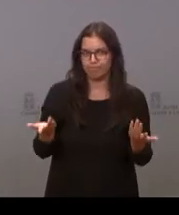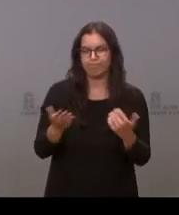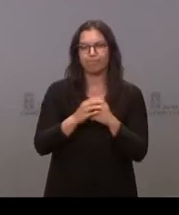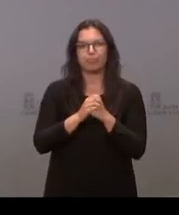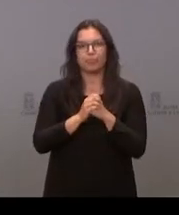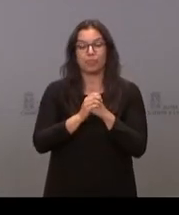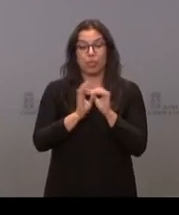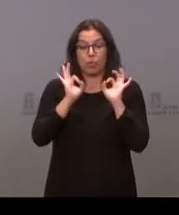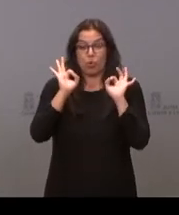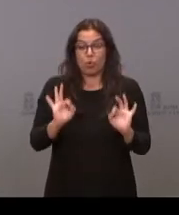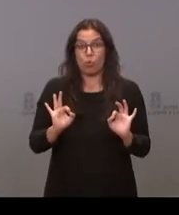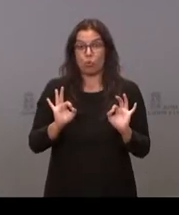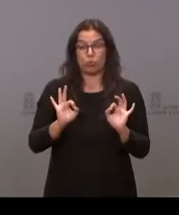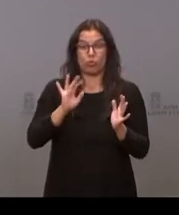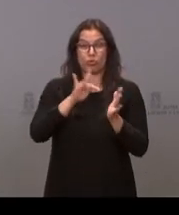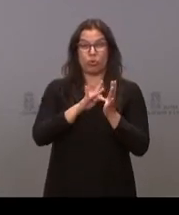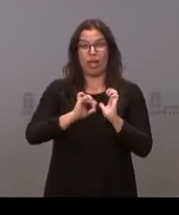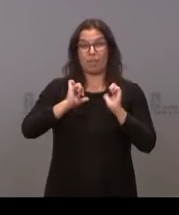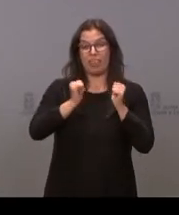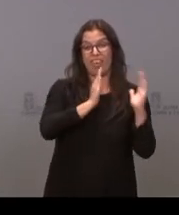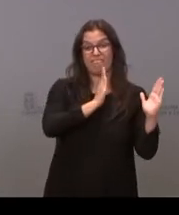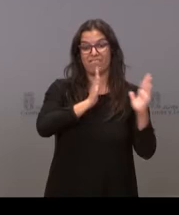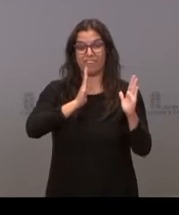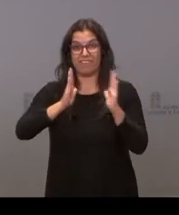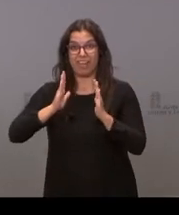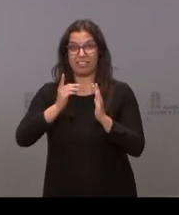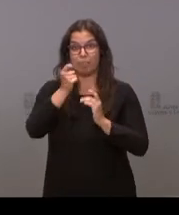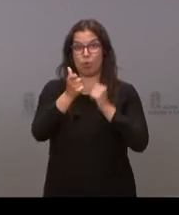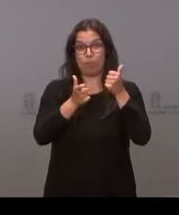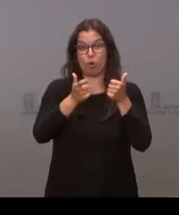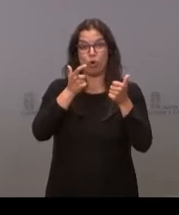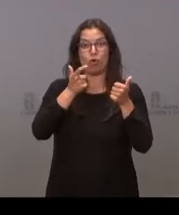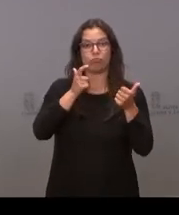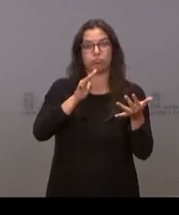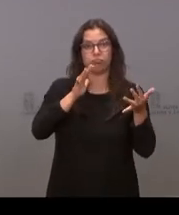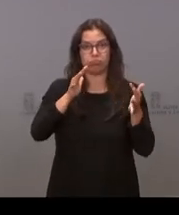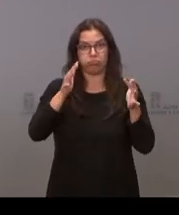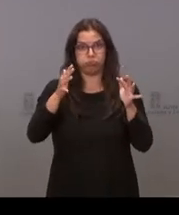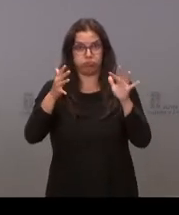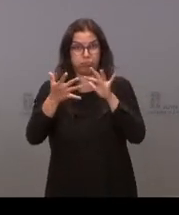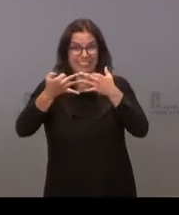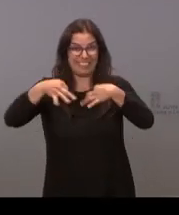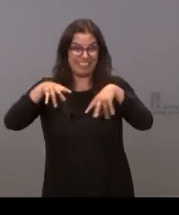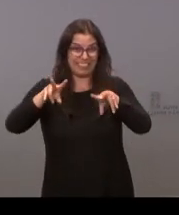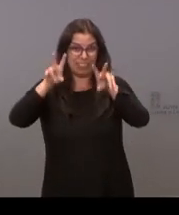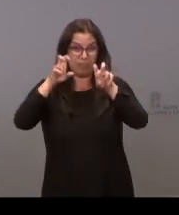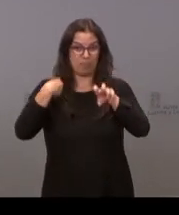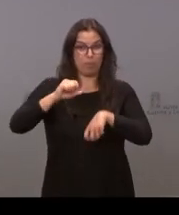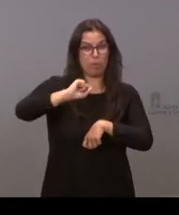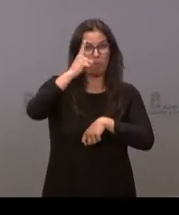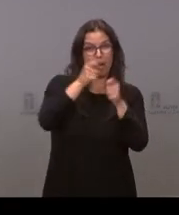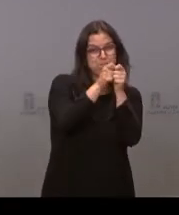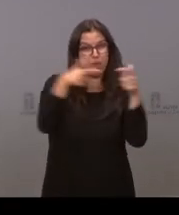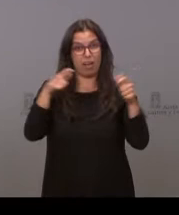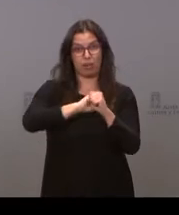estábamos saliendo de una desescalada como consecuencia del primer embate, de la primera ola del COVID-19, por tanto, no